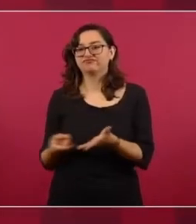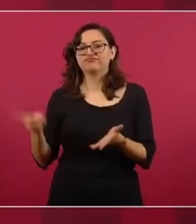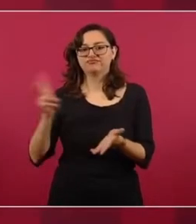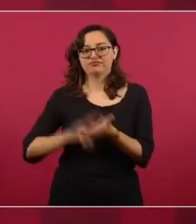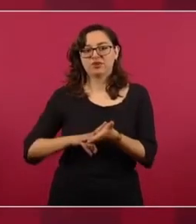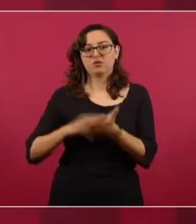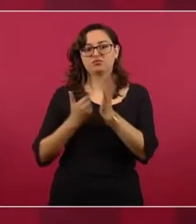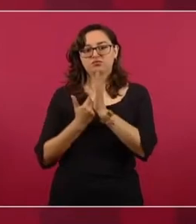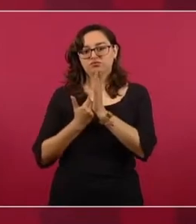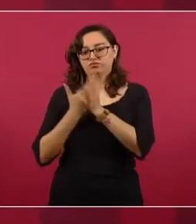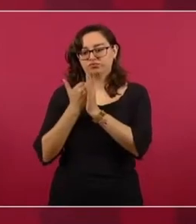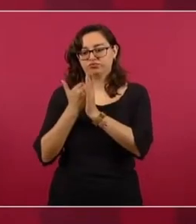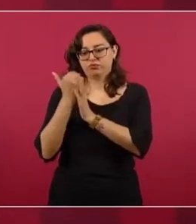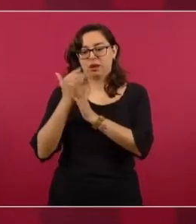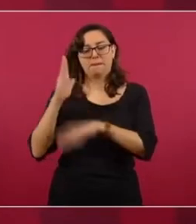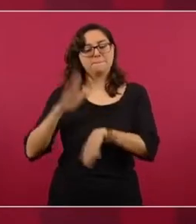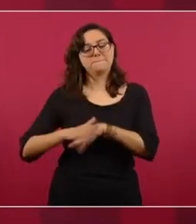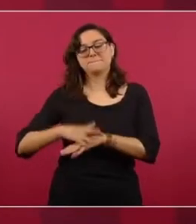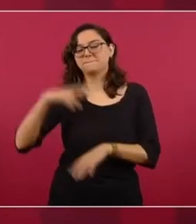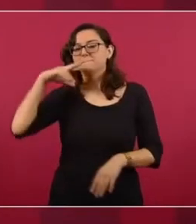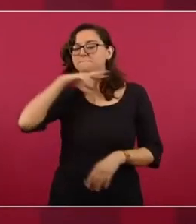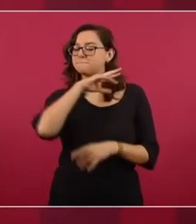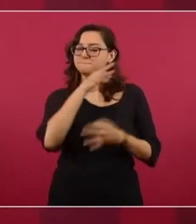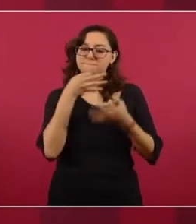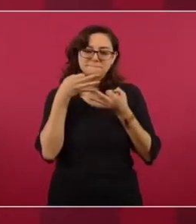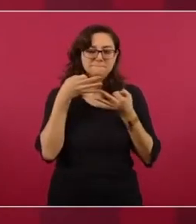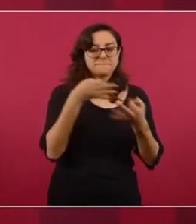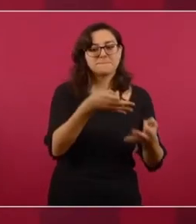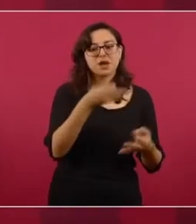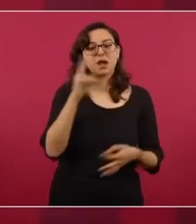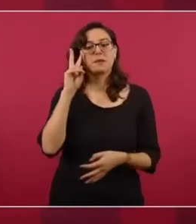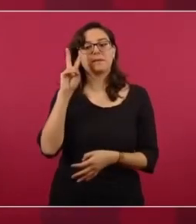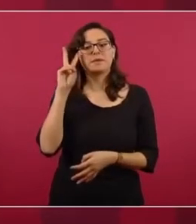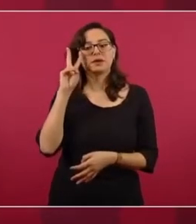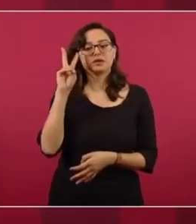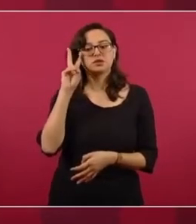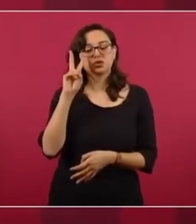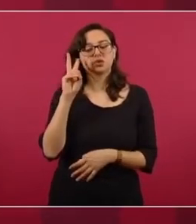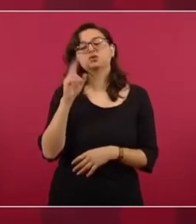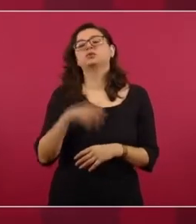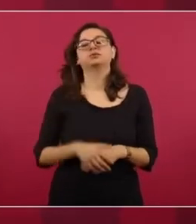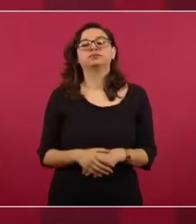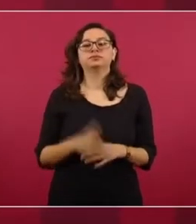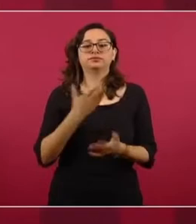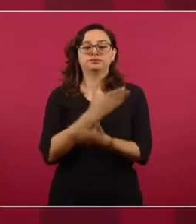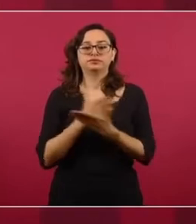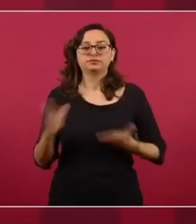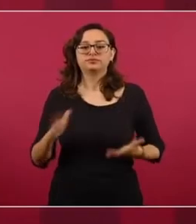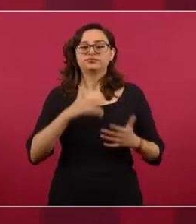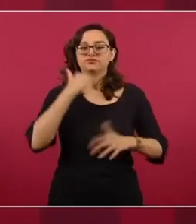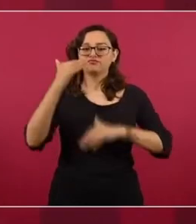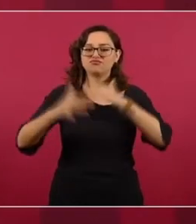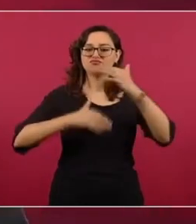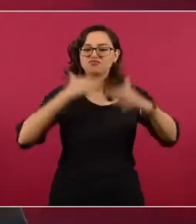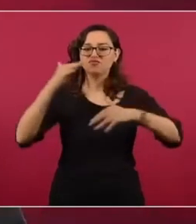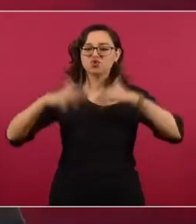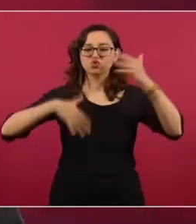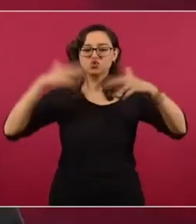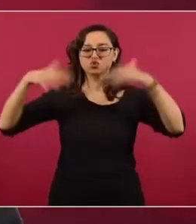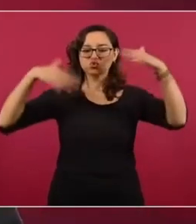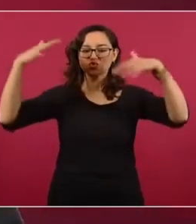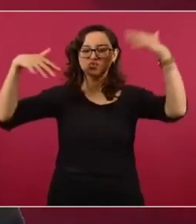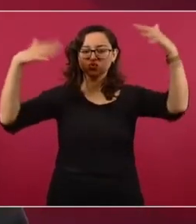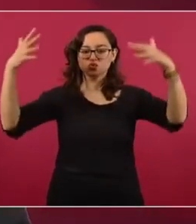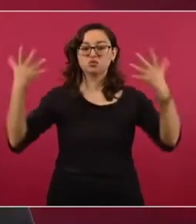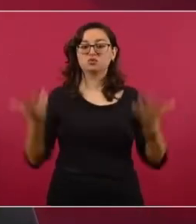más rápida la adicción a los productos de tabaco. Genera además contaminación adicional, y esto no es